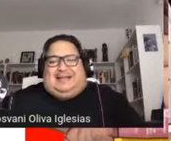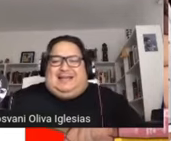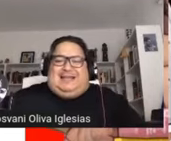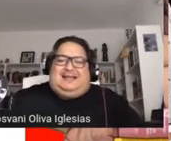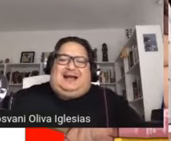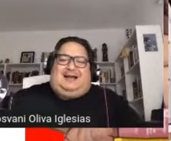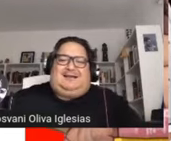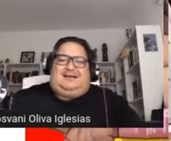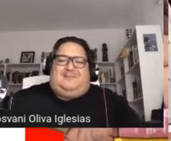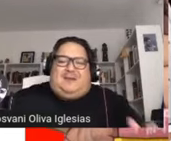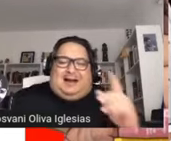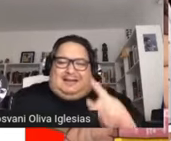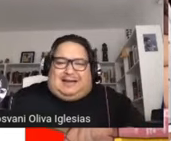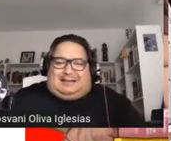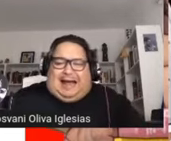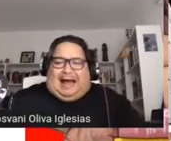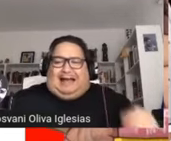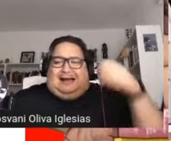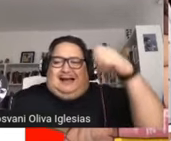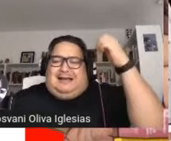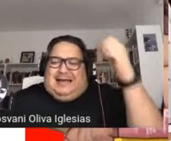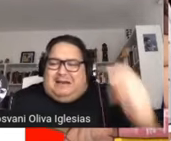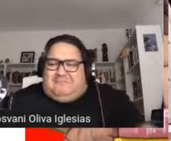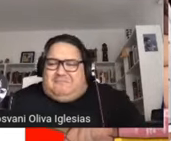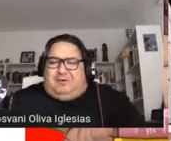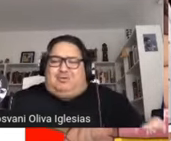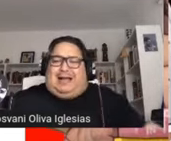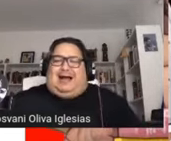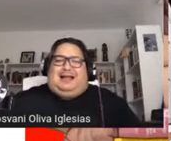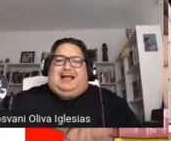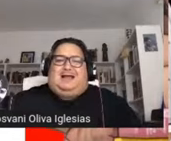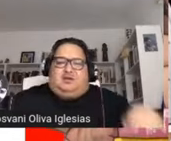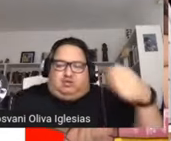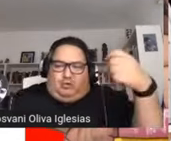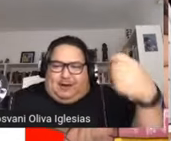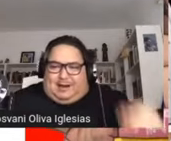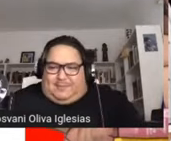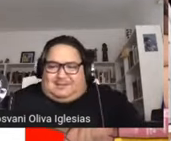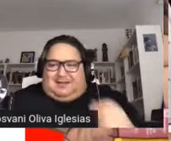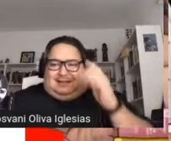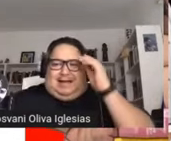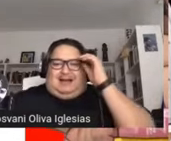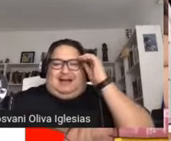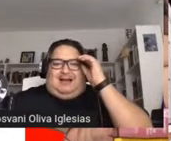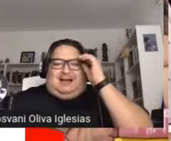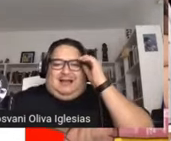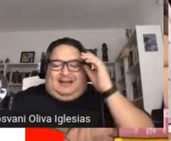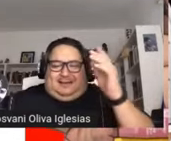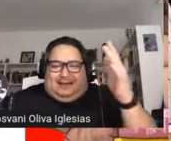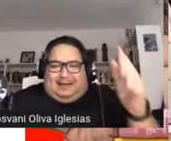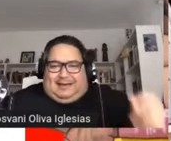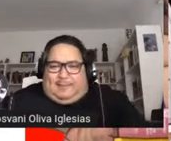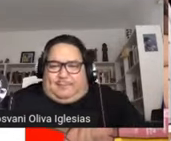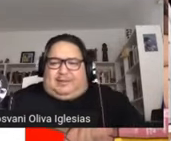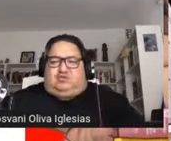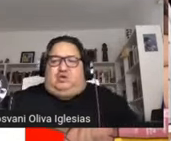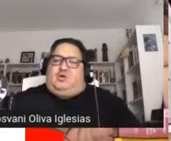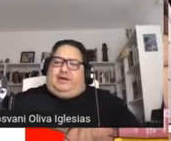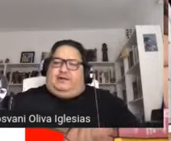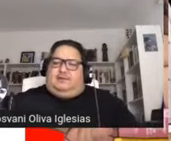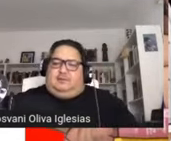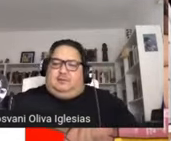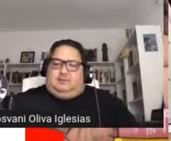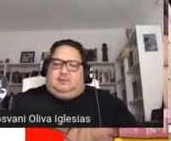perseguida, maltratada, explotada, sobre representada en las